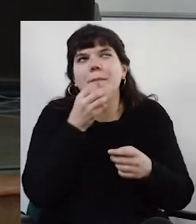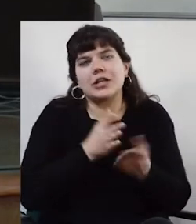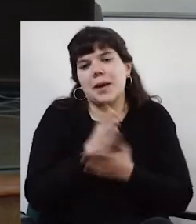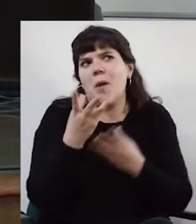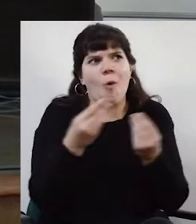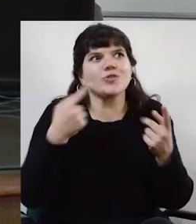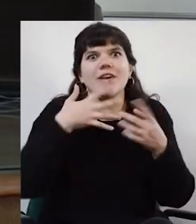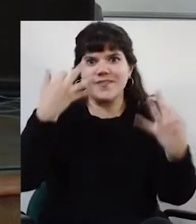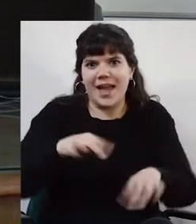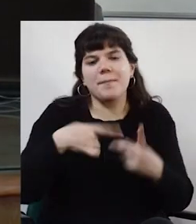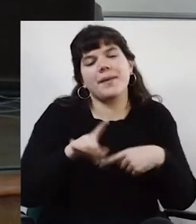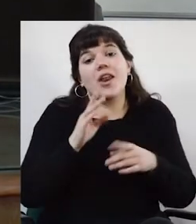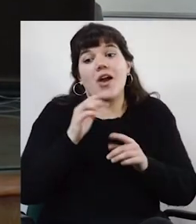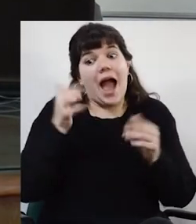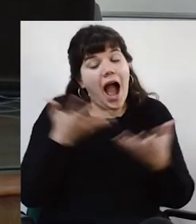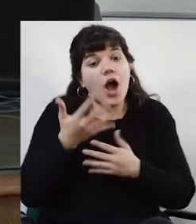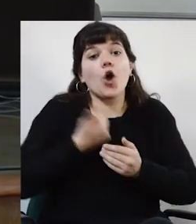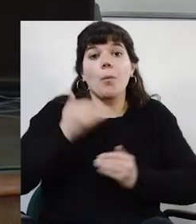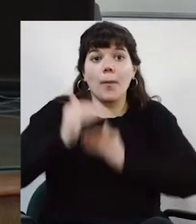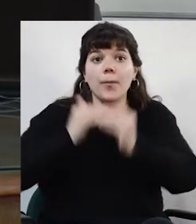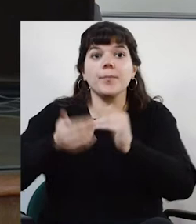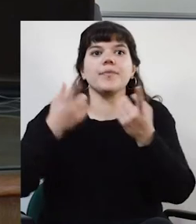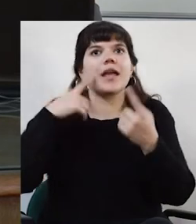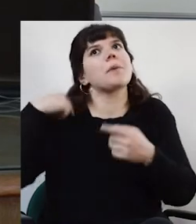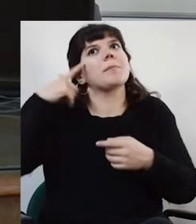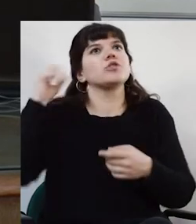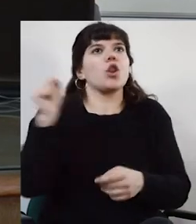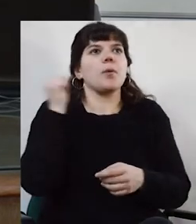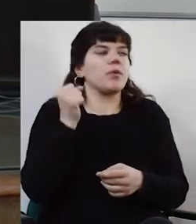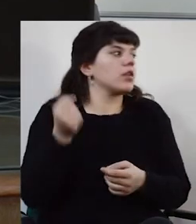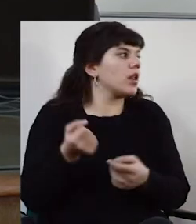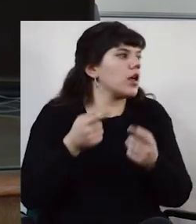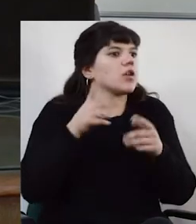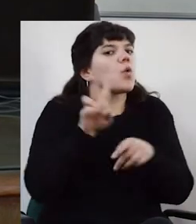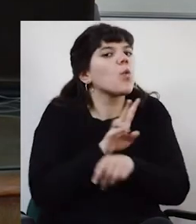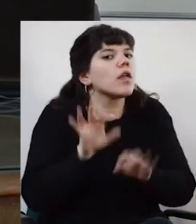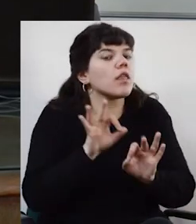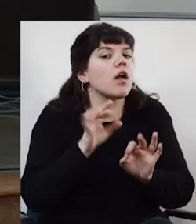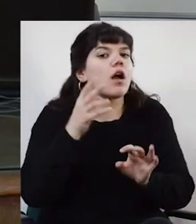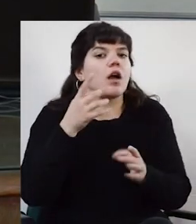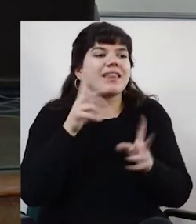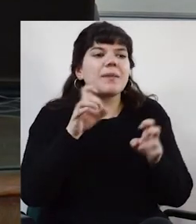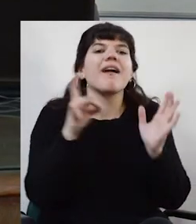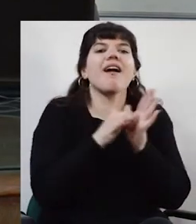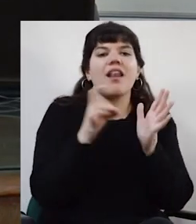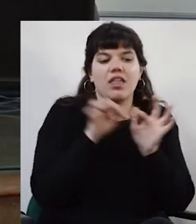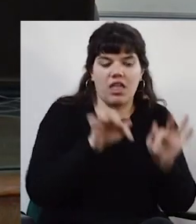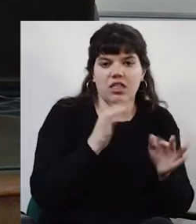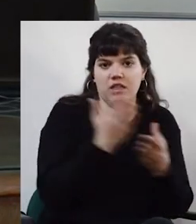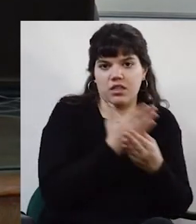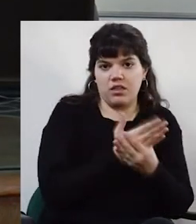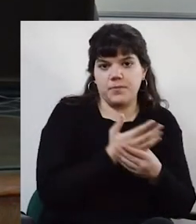Pero en la medida que estamos construyendo, creo que lo importante es cuidar mucho, mucho de la calidad, porque si no,